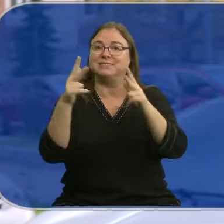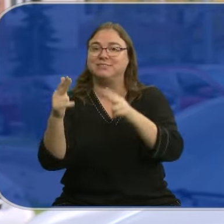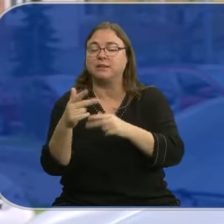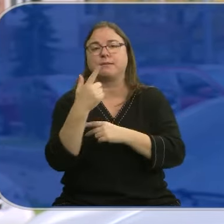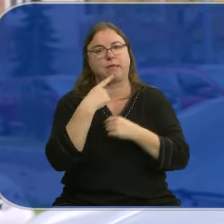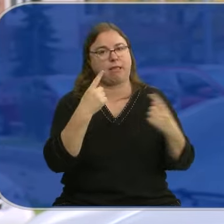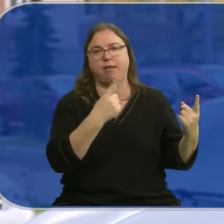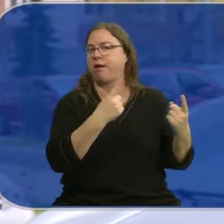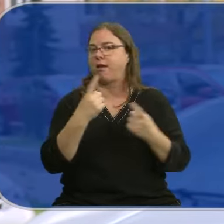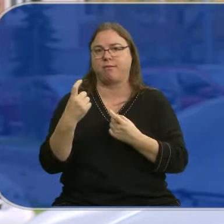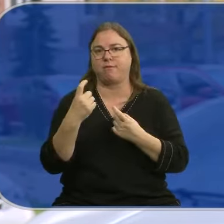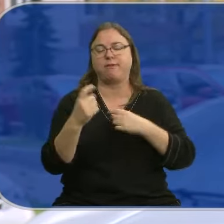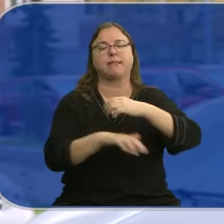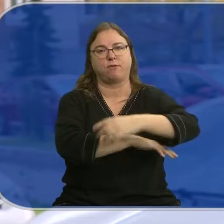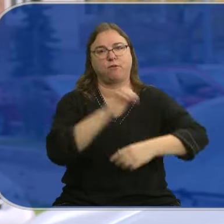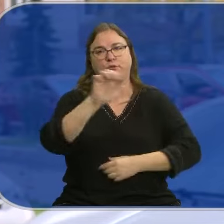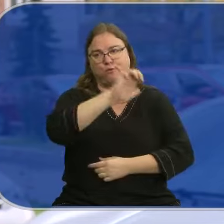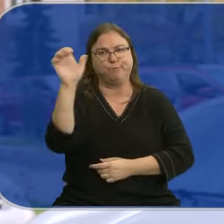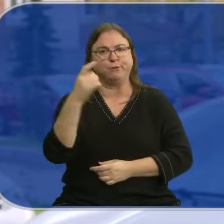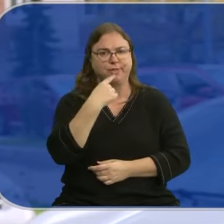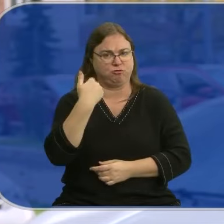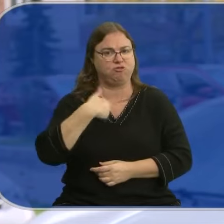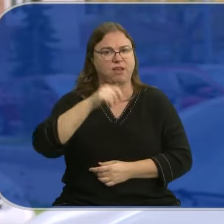anunciado necesitará contar con fondos europeos.